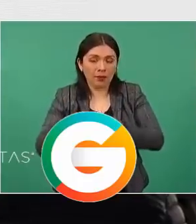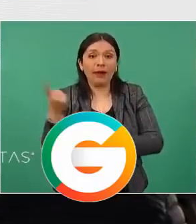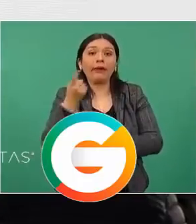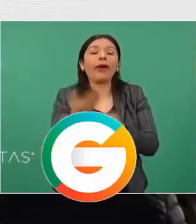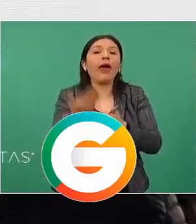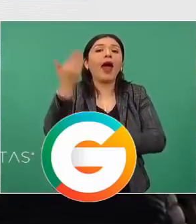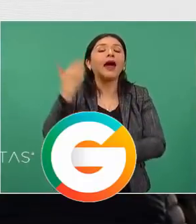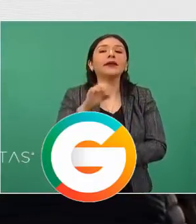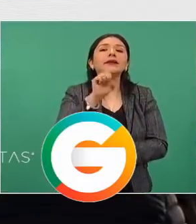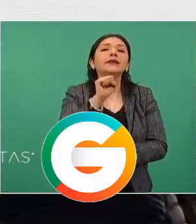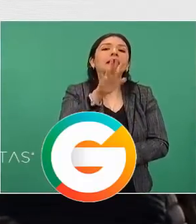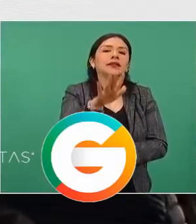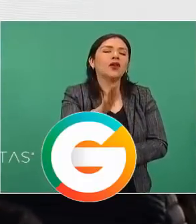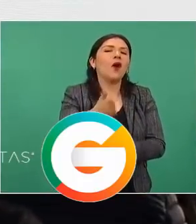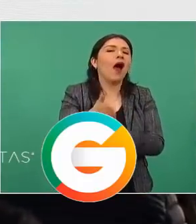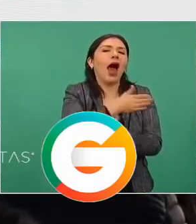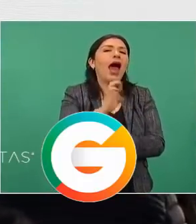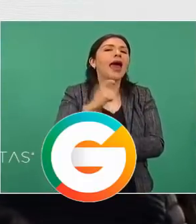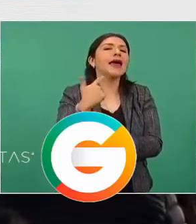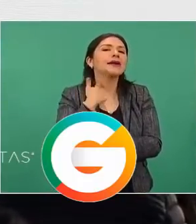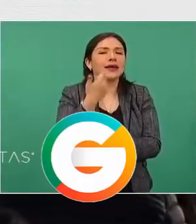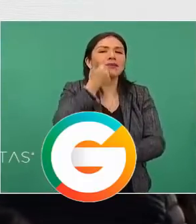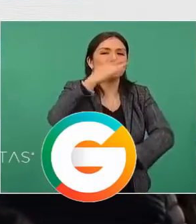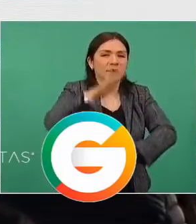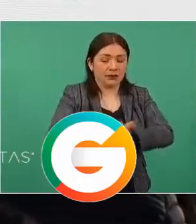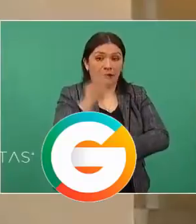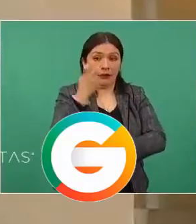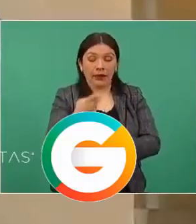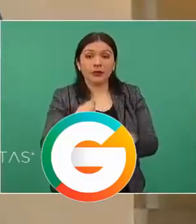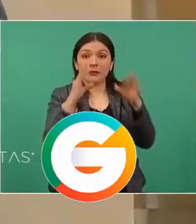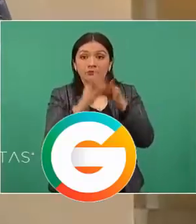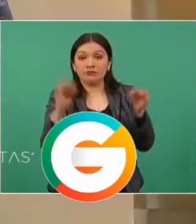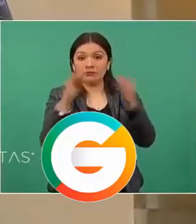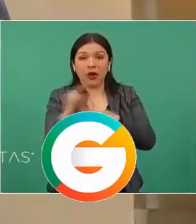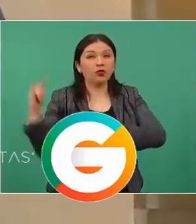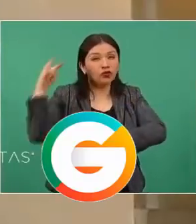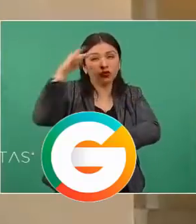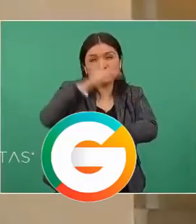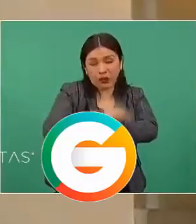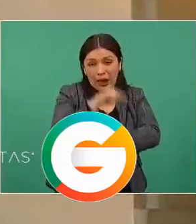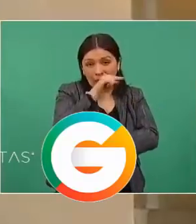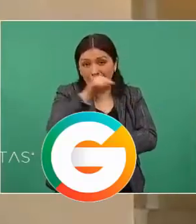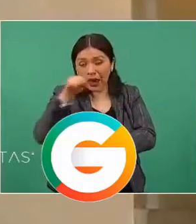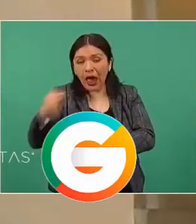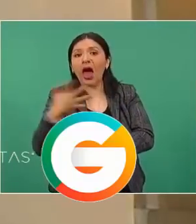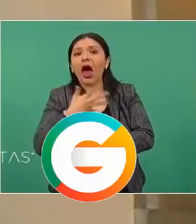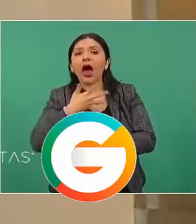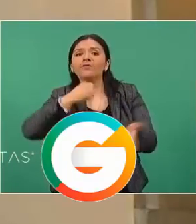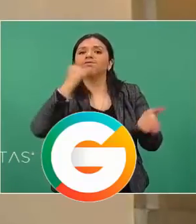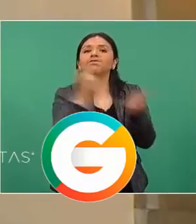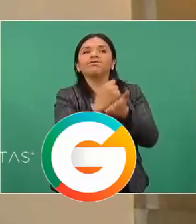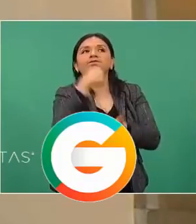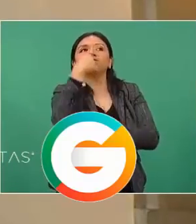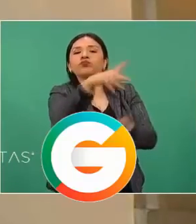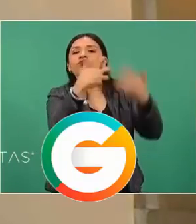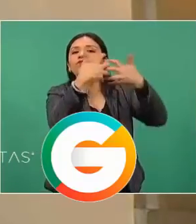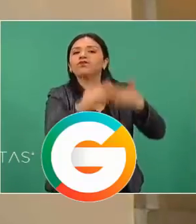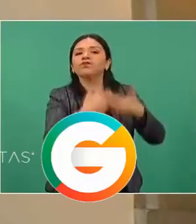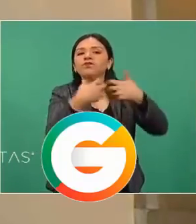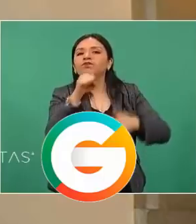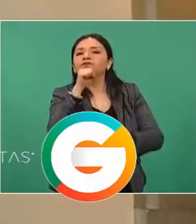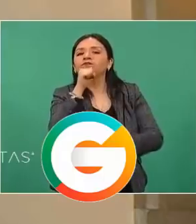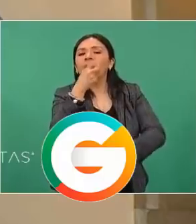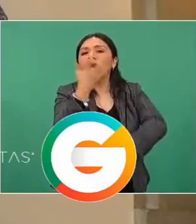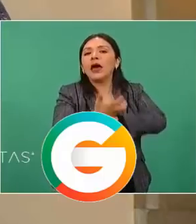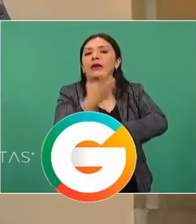65 con la administración anterior. Y aquí citar que muchas de esas aeronaves tienen matrícula estadounidense que